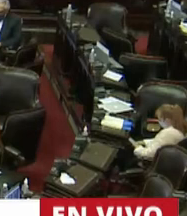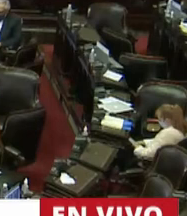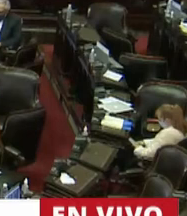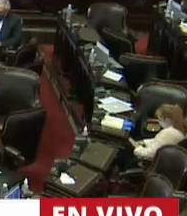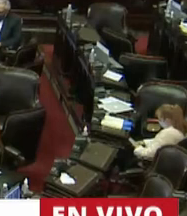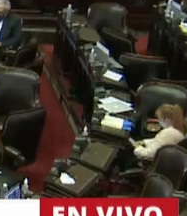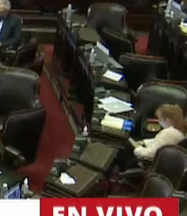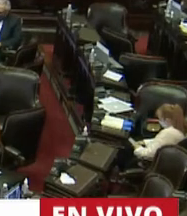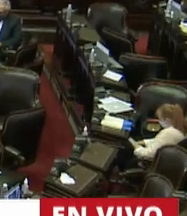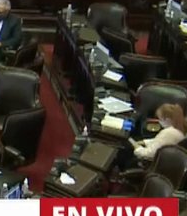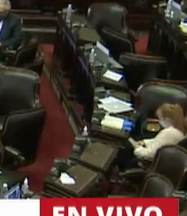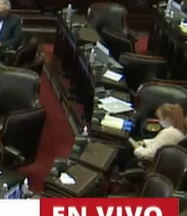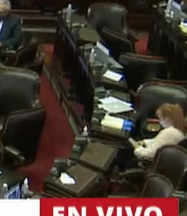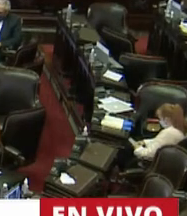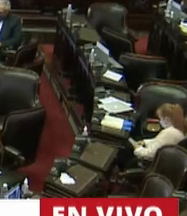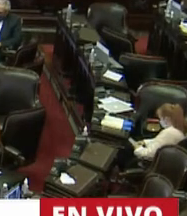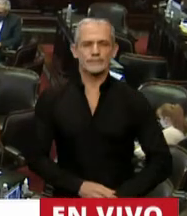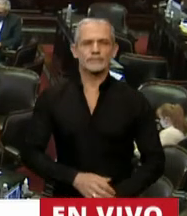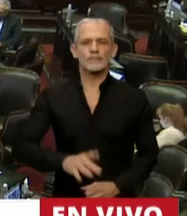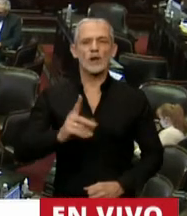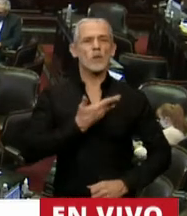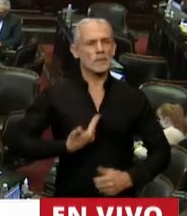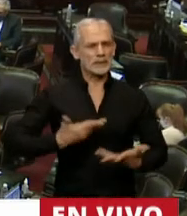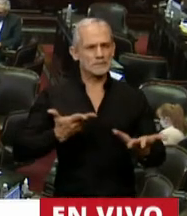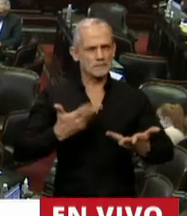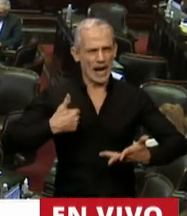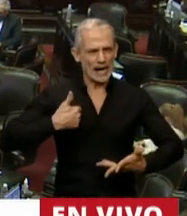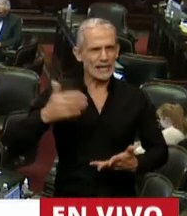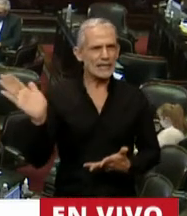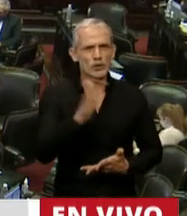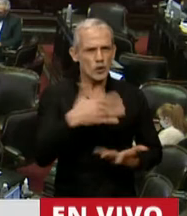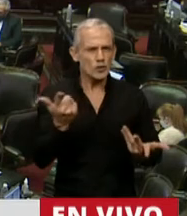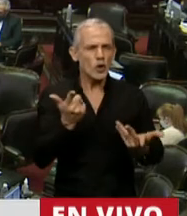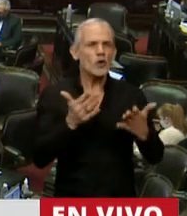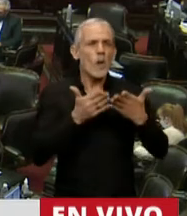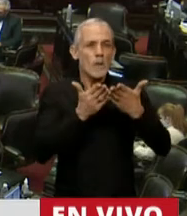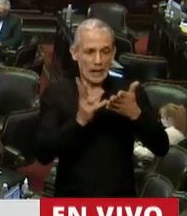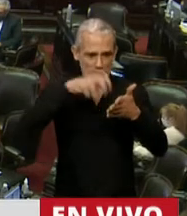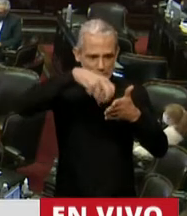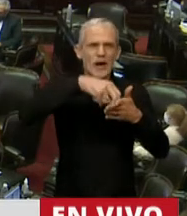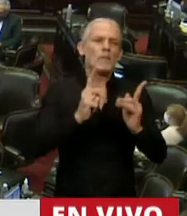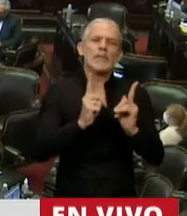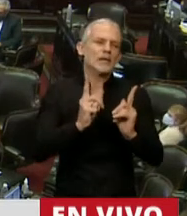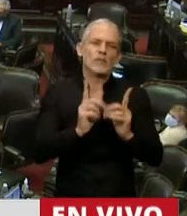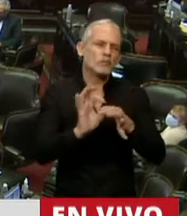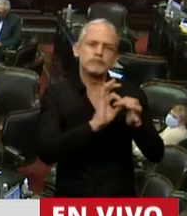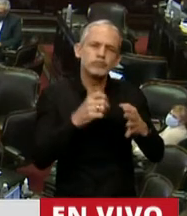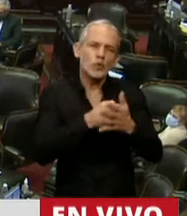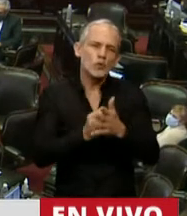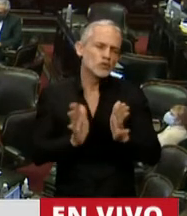Gracias, señor presidente. Señor presidente, los argentinos estamos todos en un mismo barco. Algunos en mejores